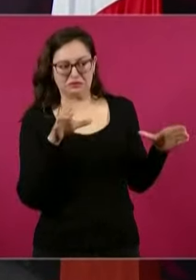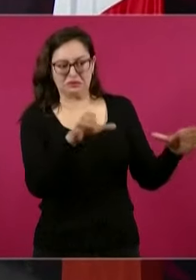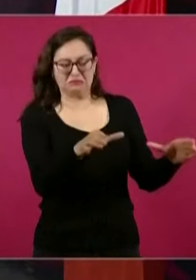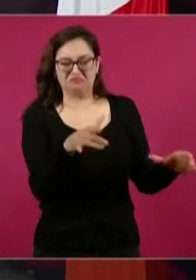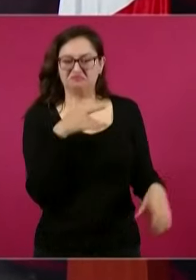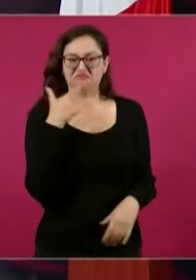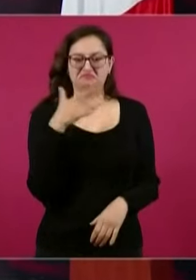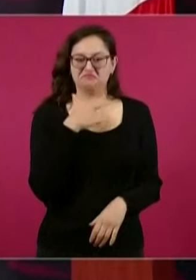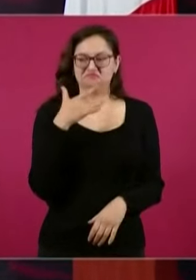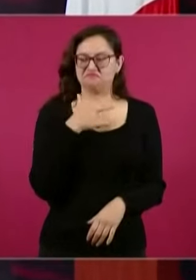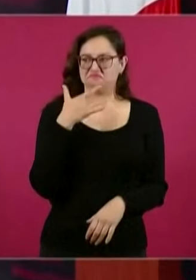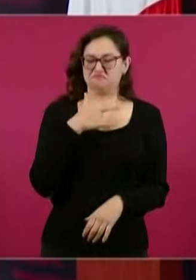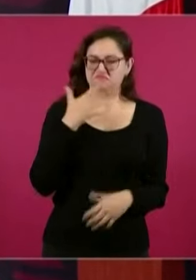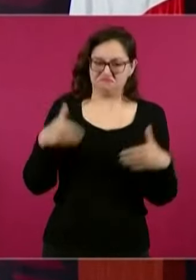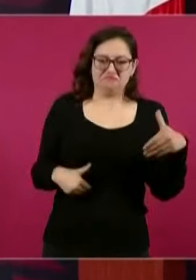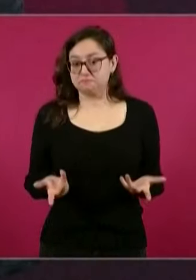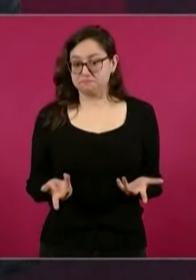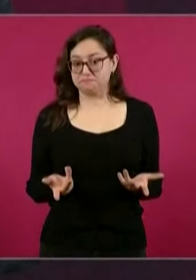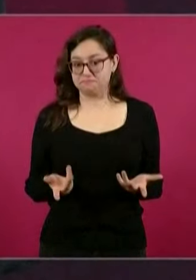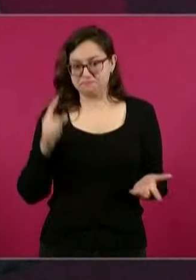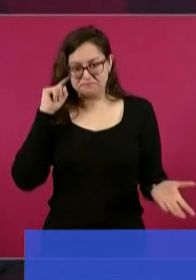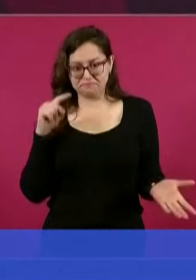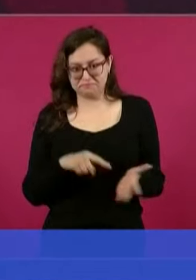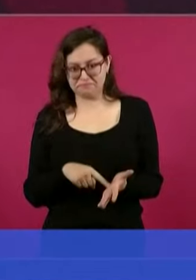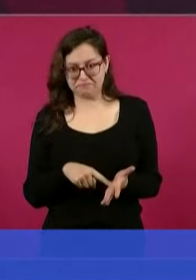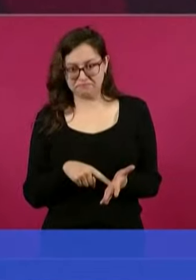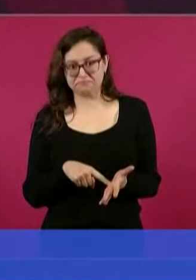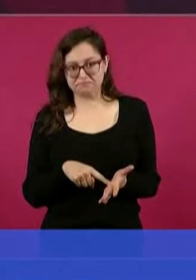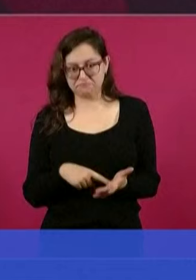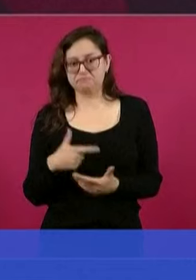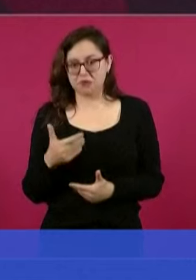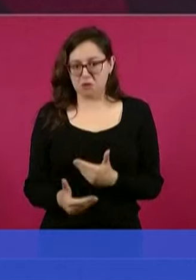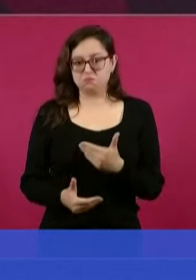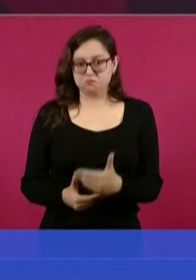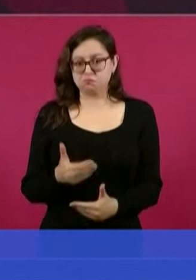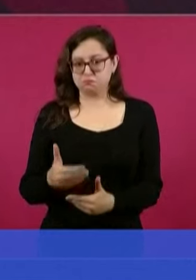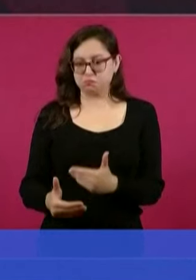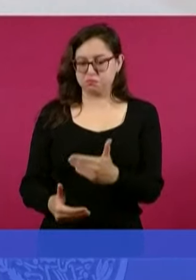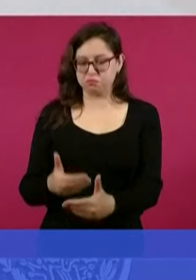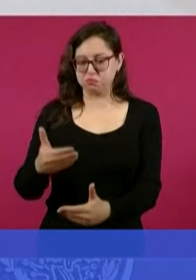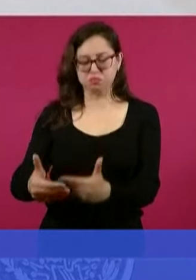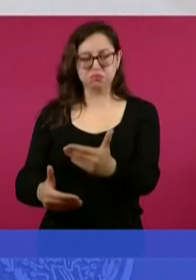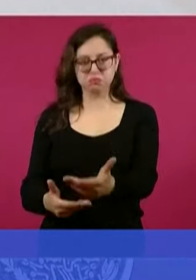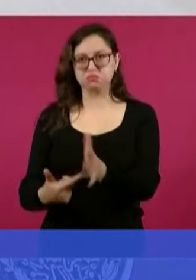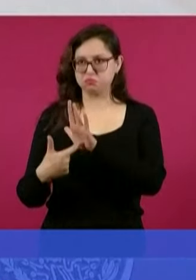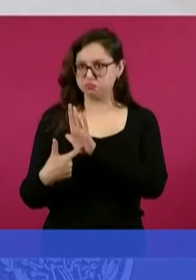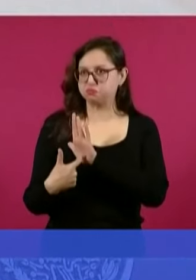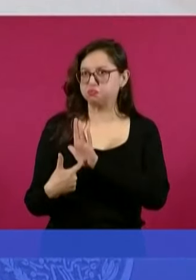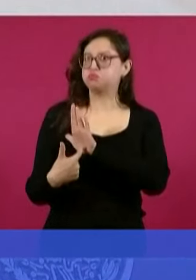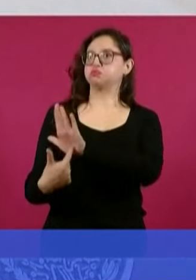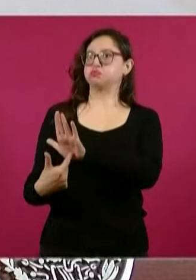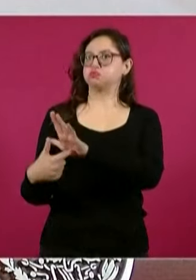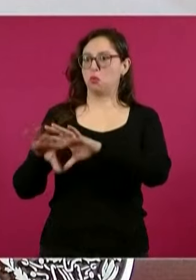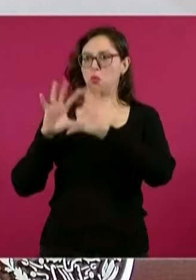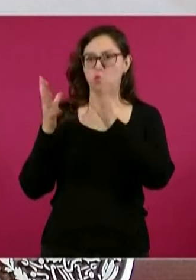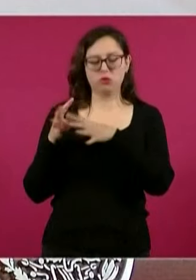socavara la independencia de la justicia. Vamos a avanzar en México y vamos a dar un ejemplo al